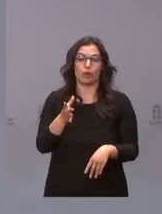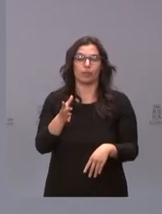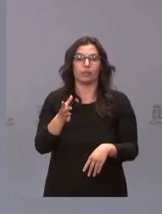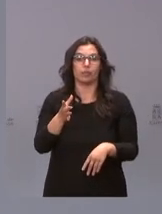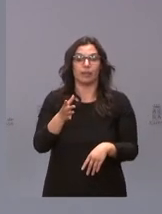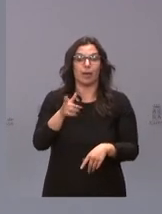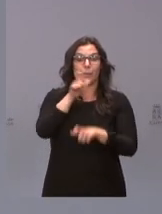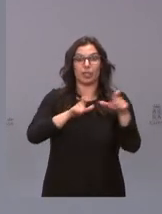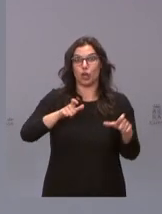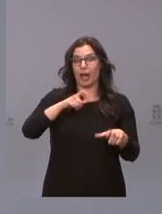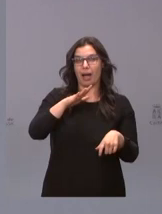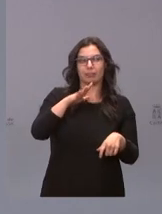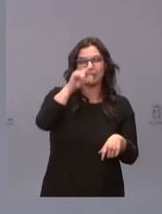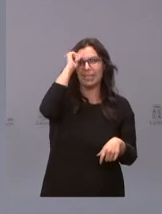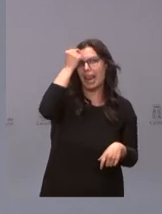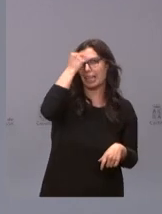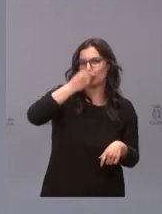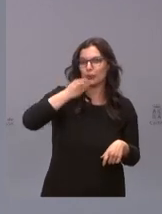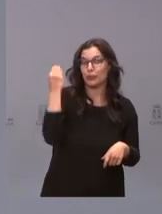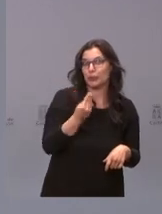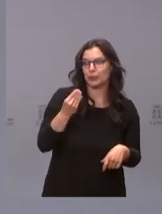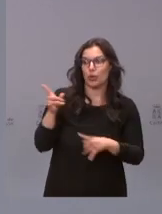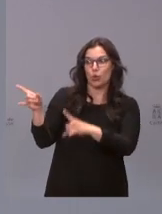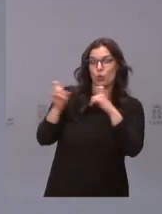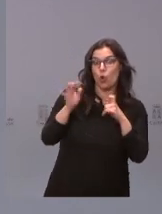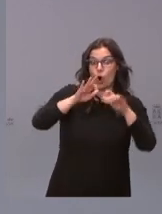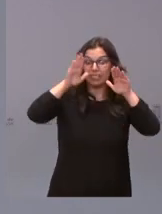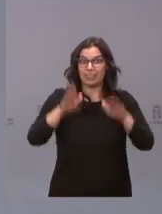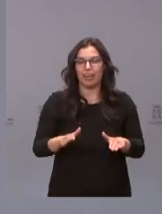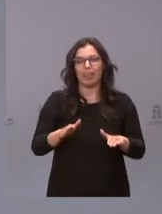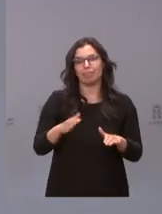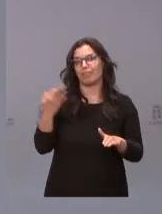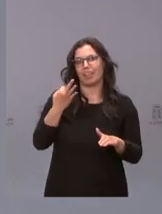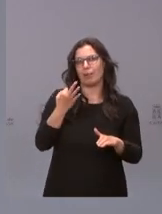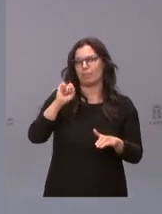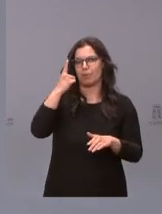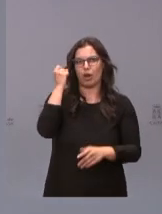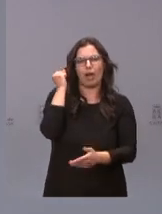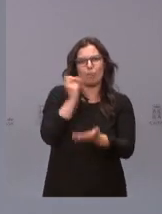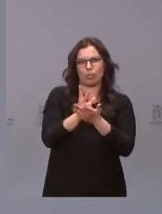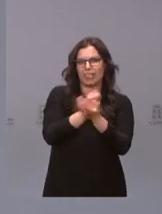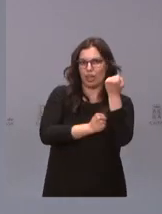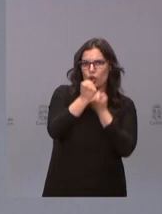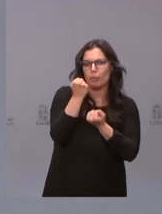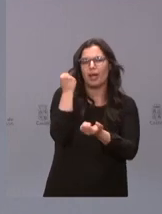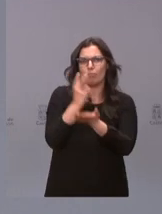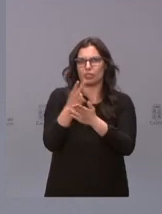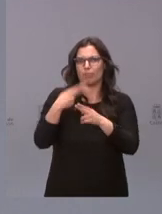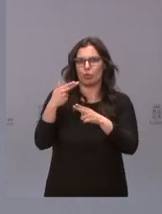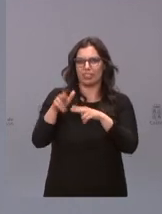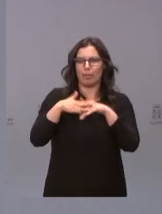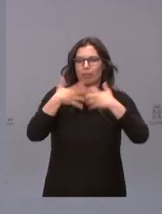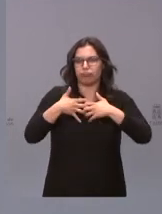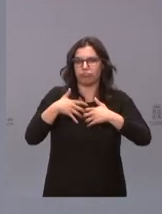talento si hay una apuesta económica y una apuesta política como motor de futuro. Creo que es algo que tenemos que